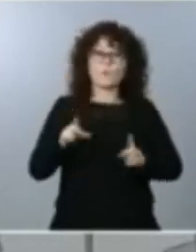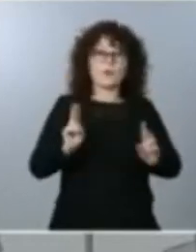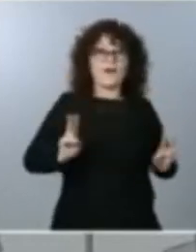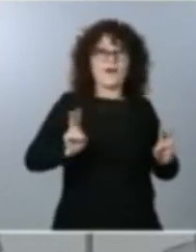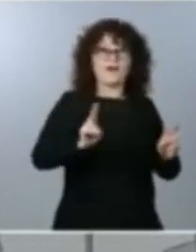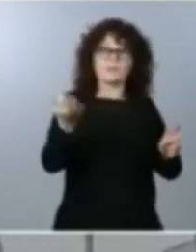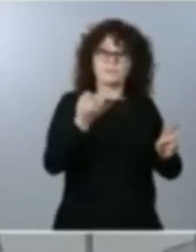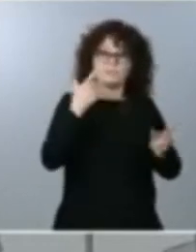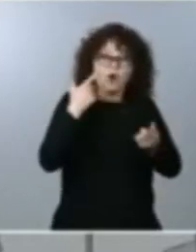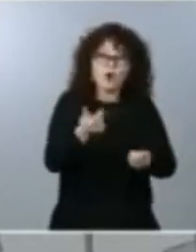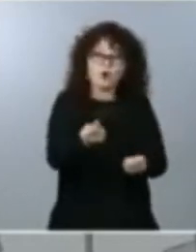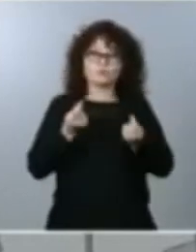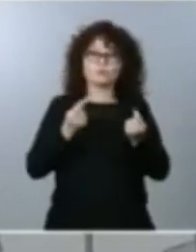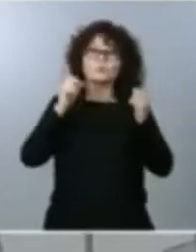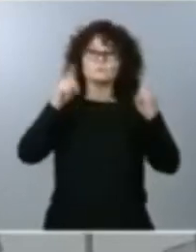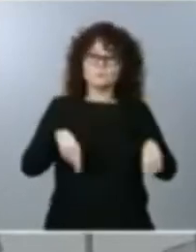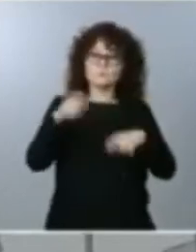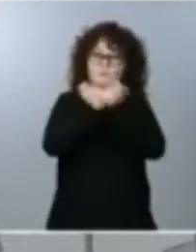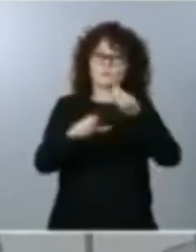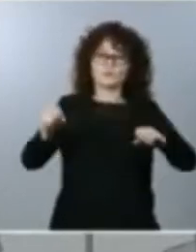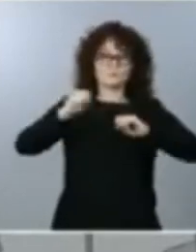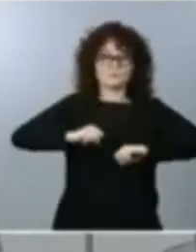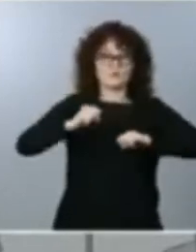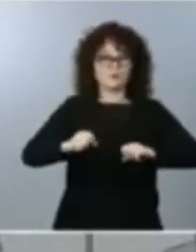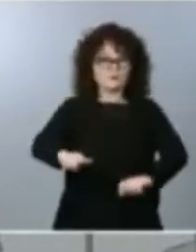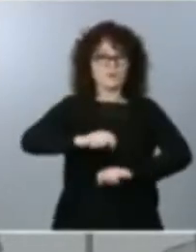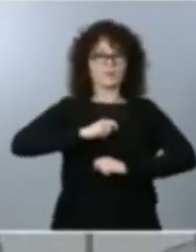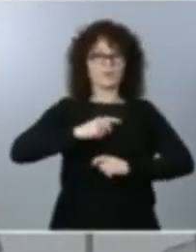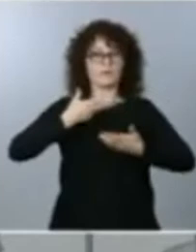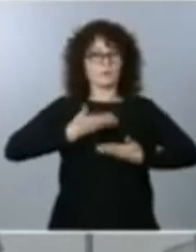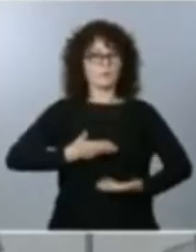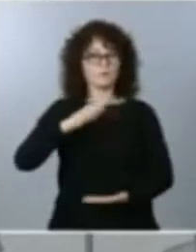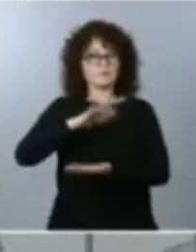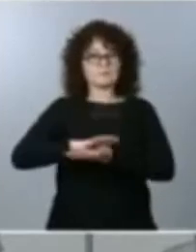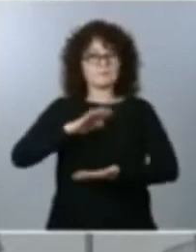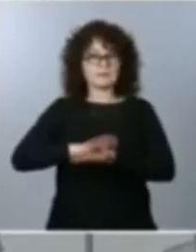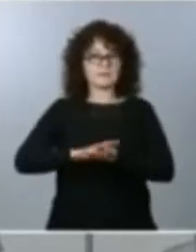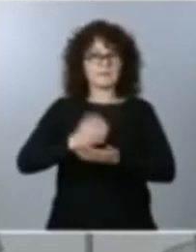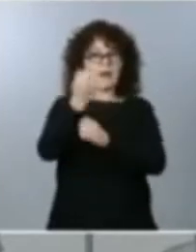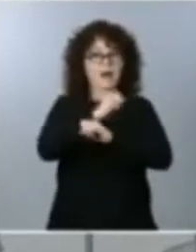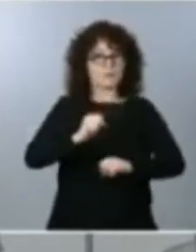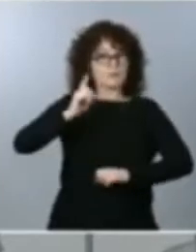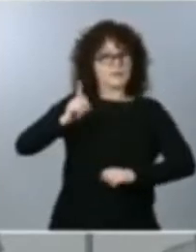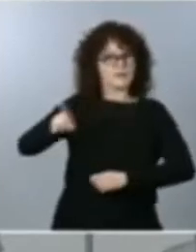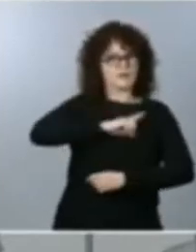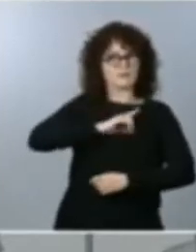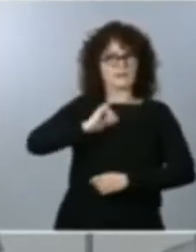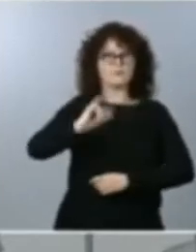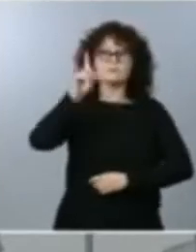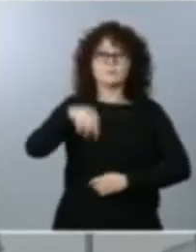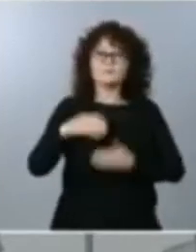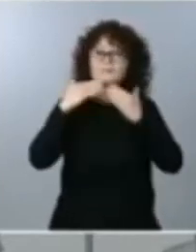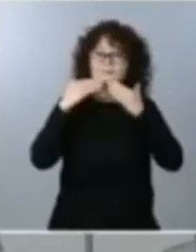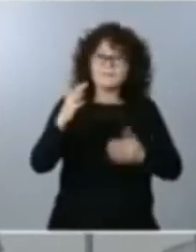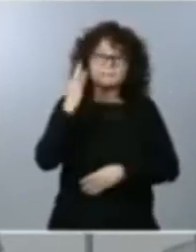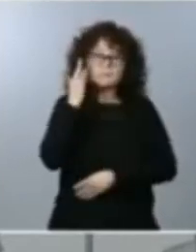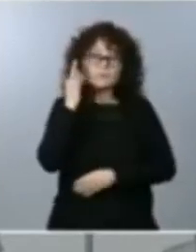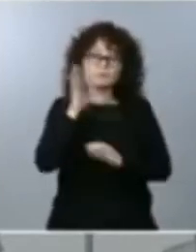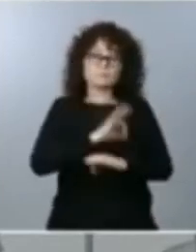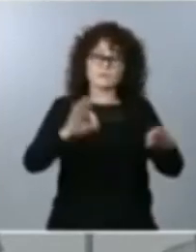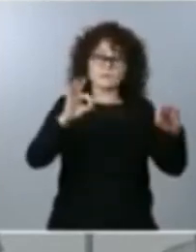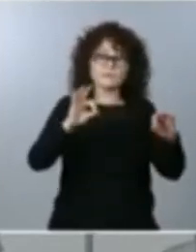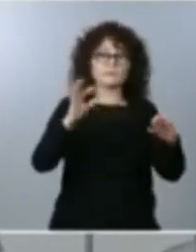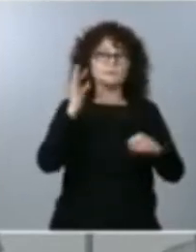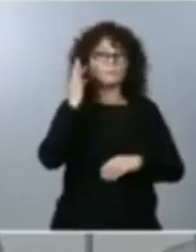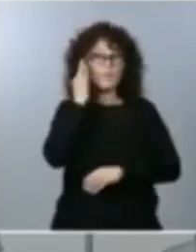que están aportando serenidad. Cuando sentían muy cerca la amenaza. Gracias también a las mujeres, en especial a las mujeres, porque